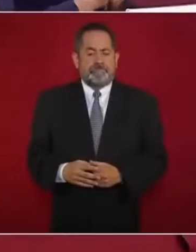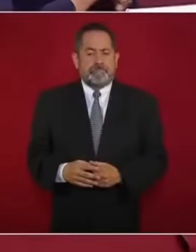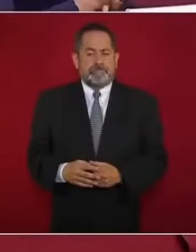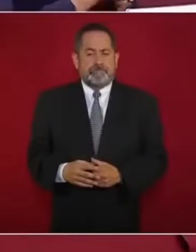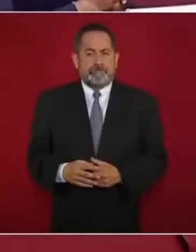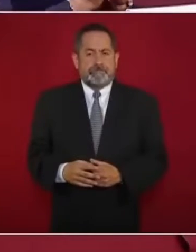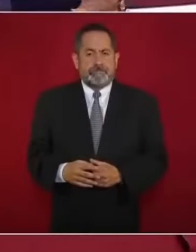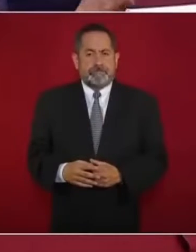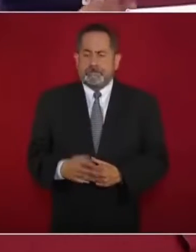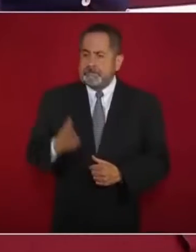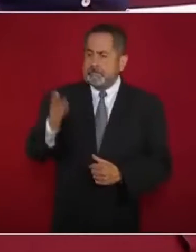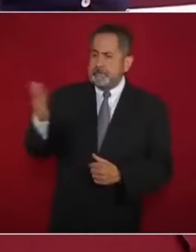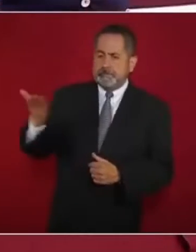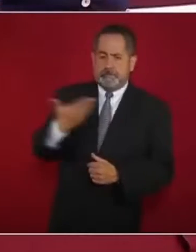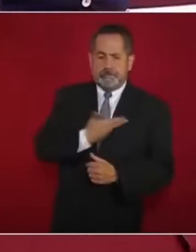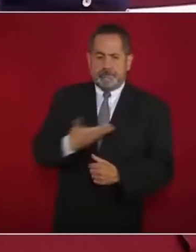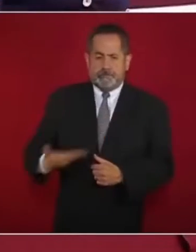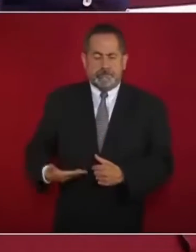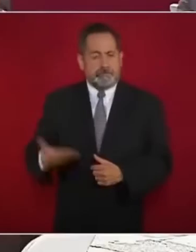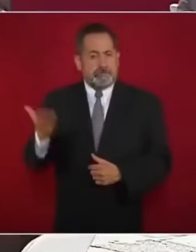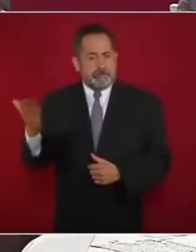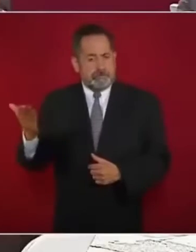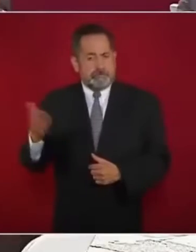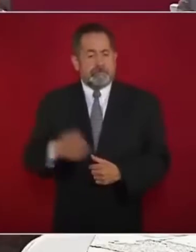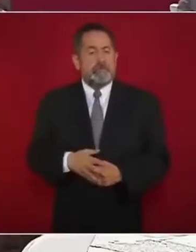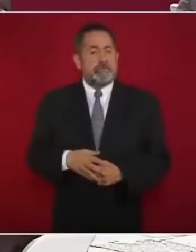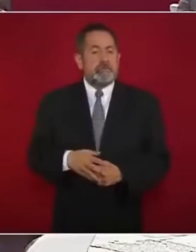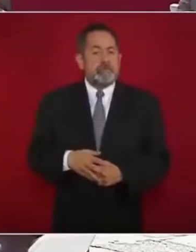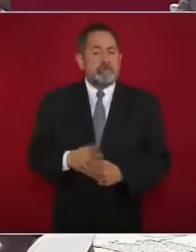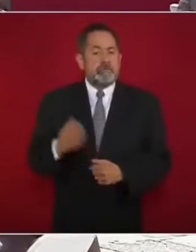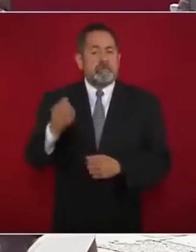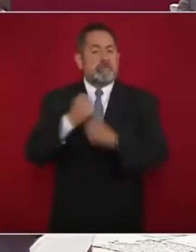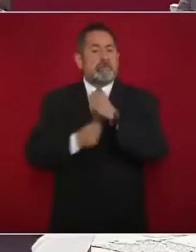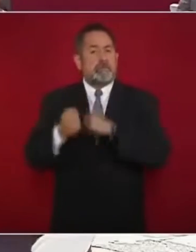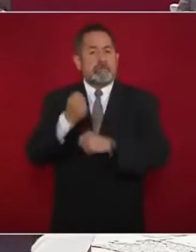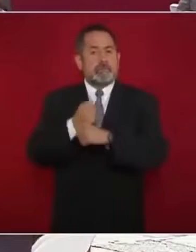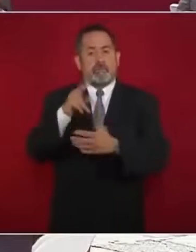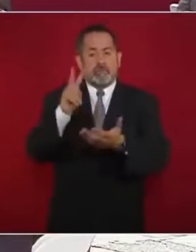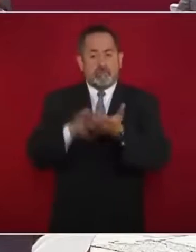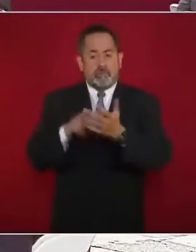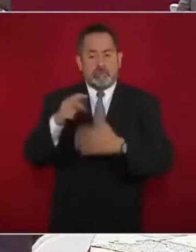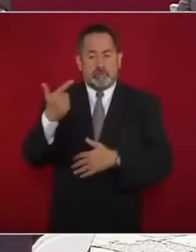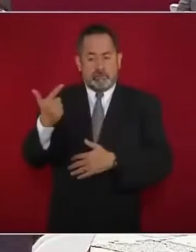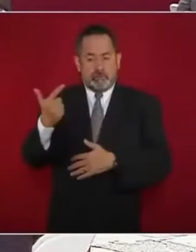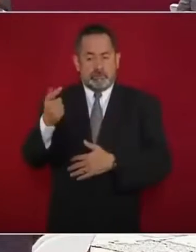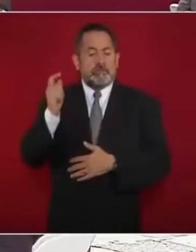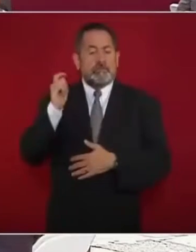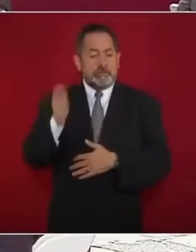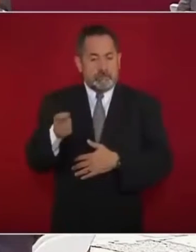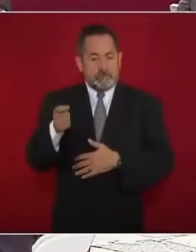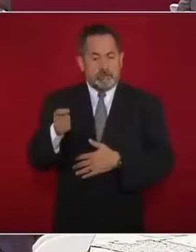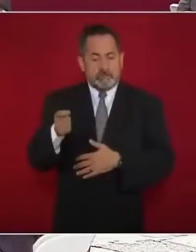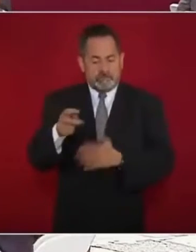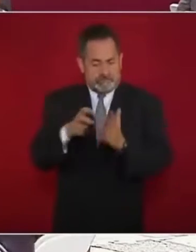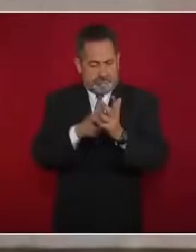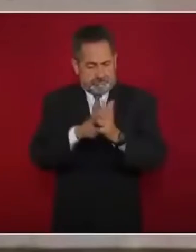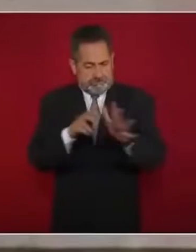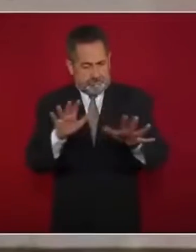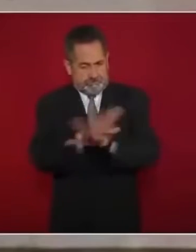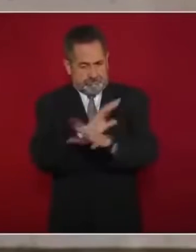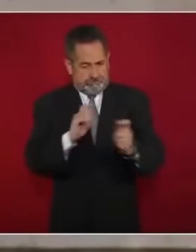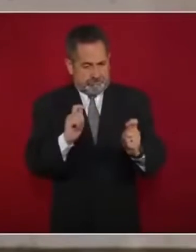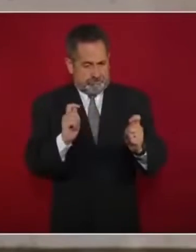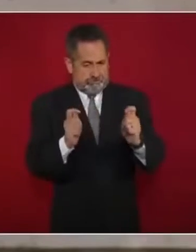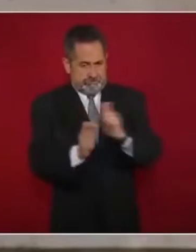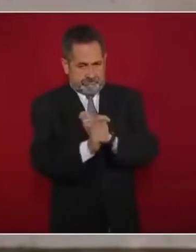Señor Presidente, en el año 2007 se llevó a cabo una reforma